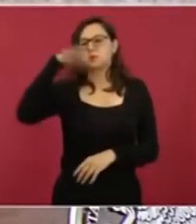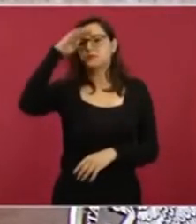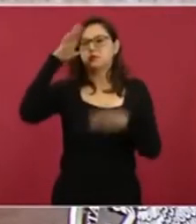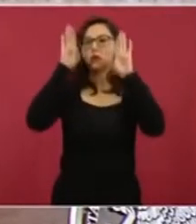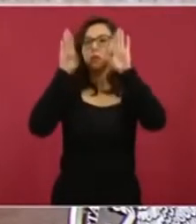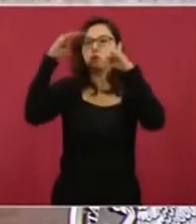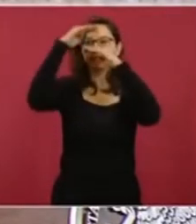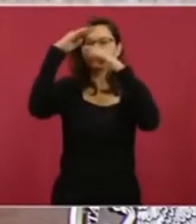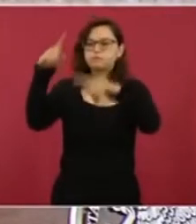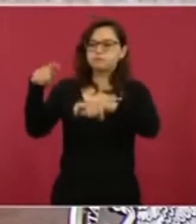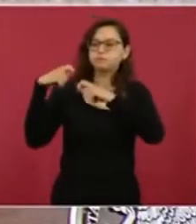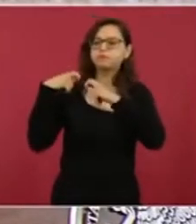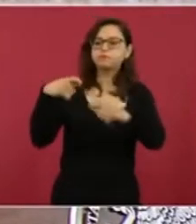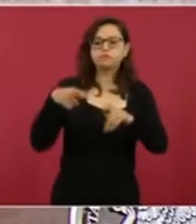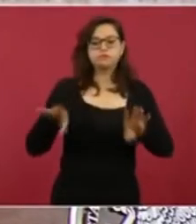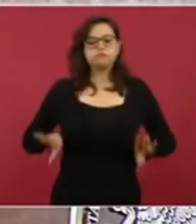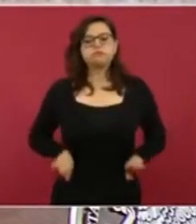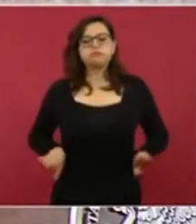hipocresía.